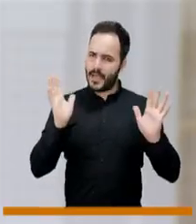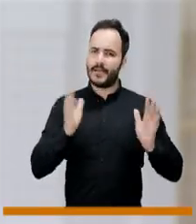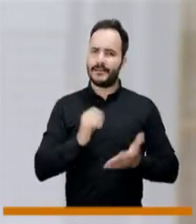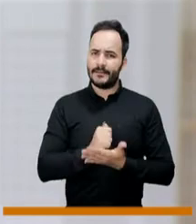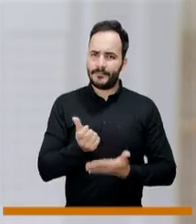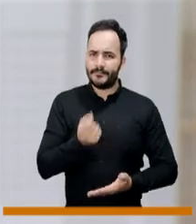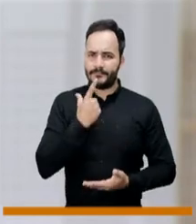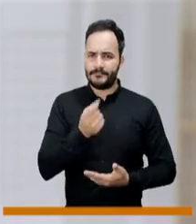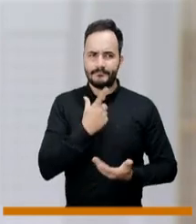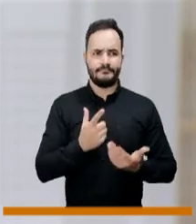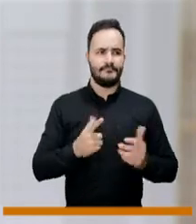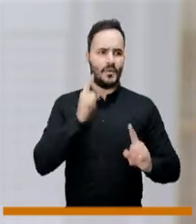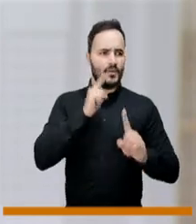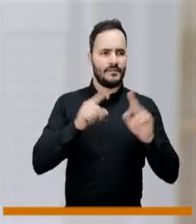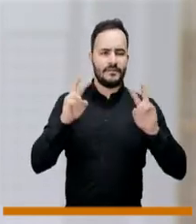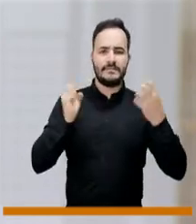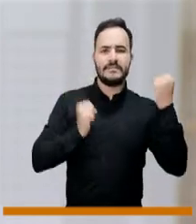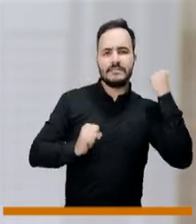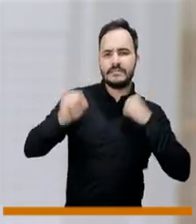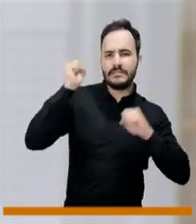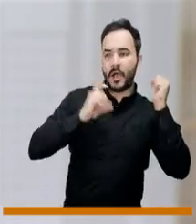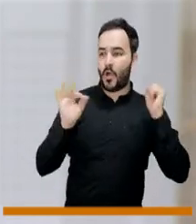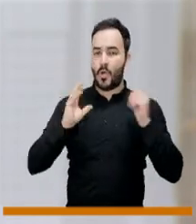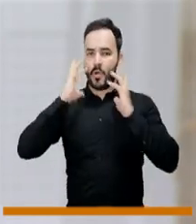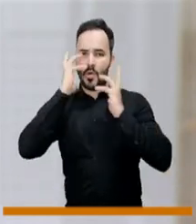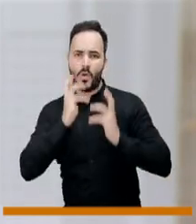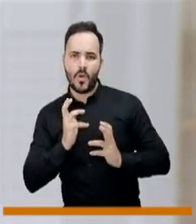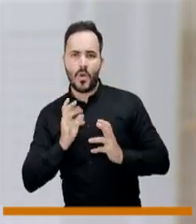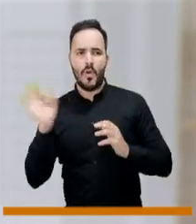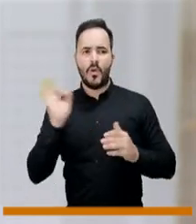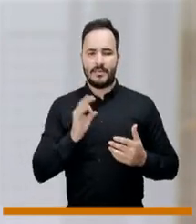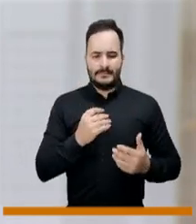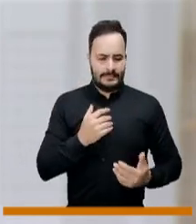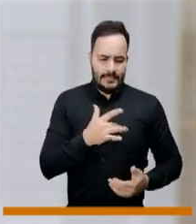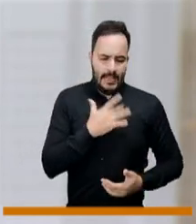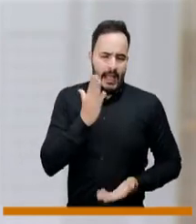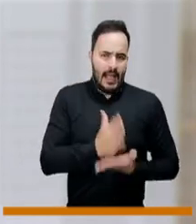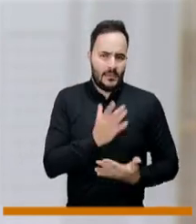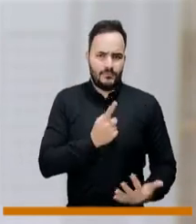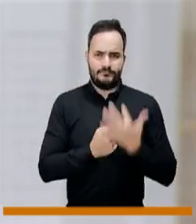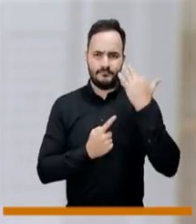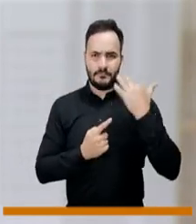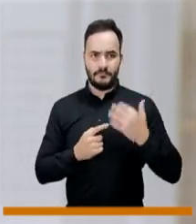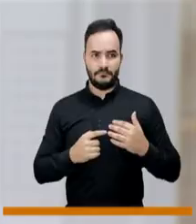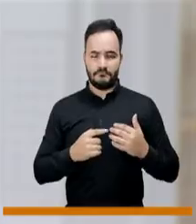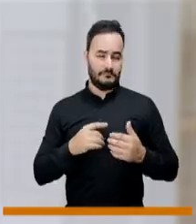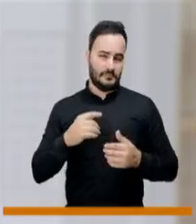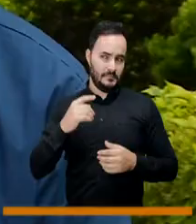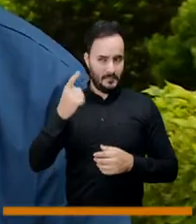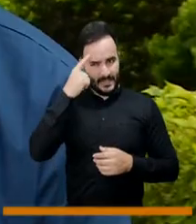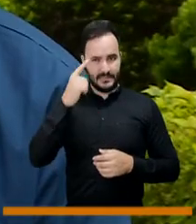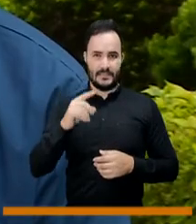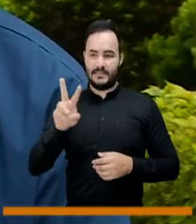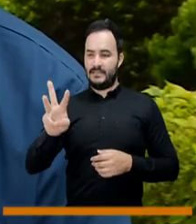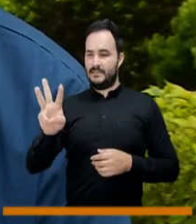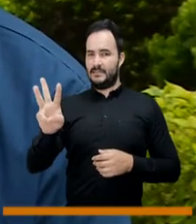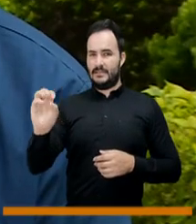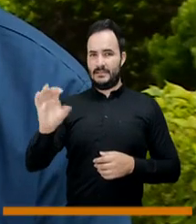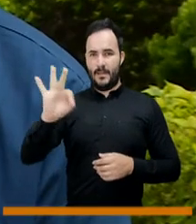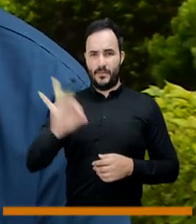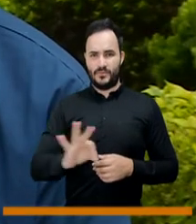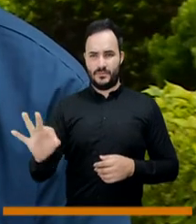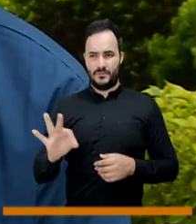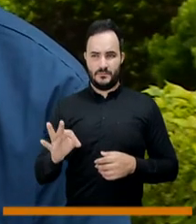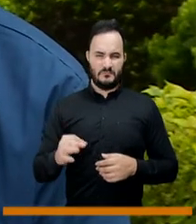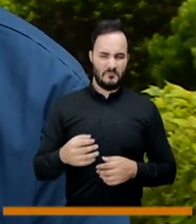medicamentos para la ansiedad, para la depresión, para algún tipo de afectación. ¿Eso es mucho o son